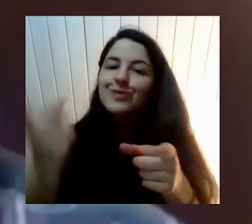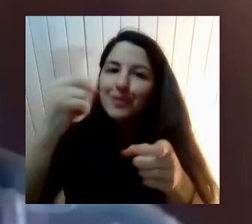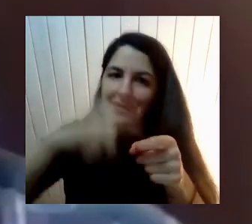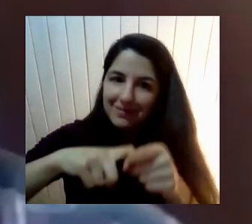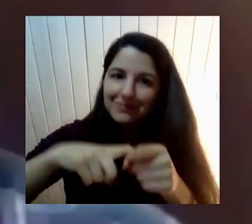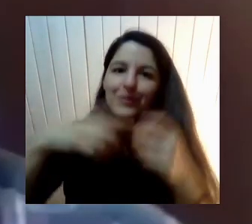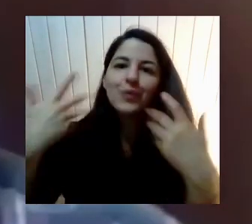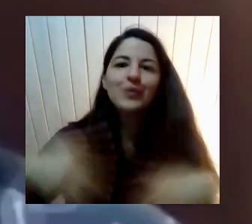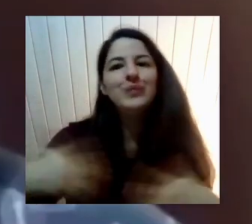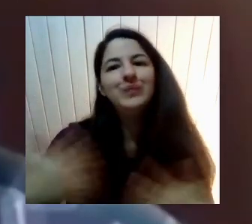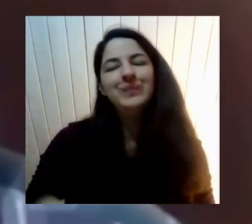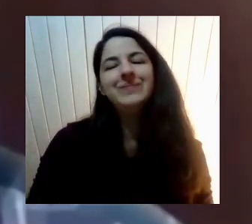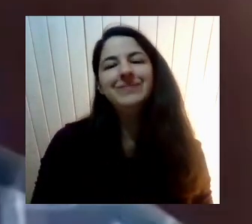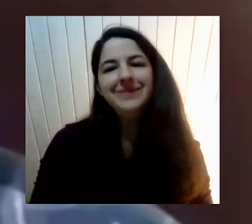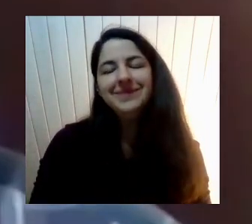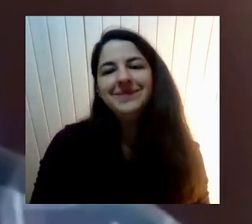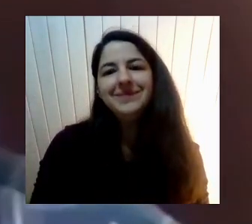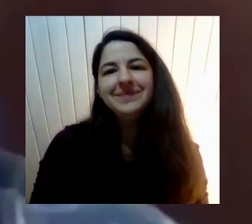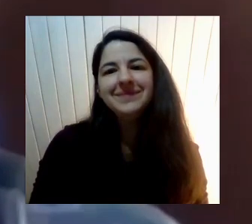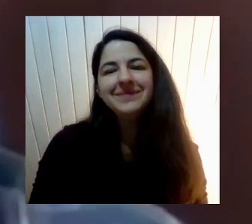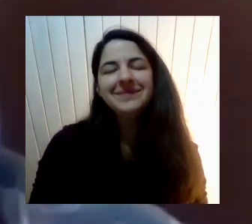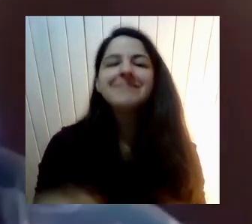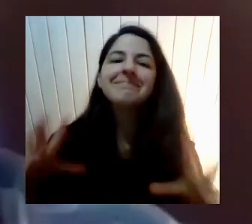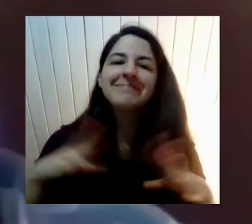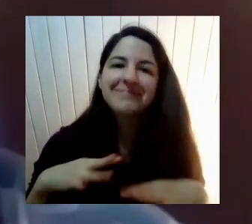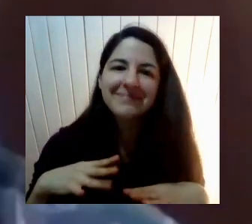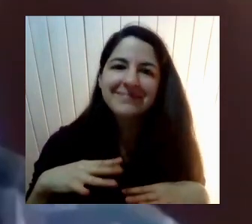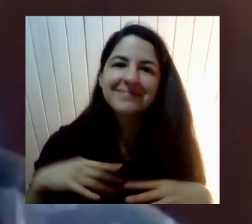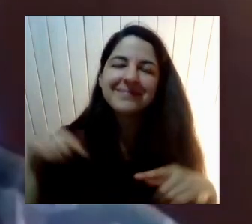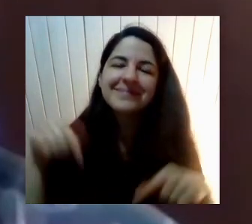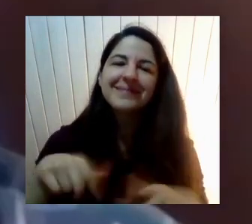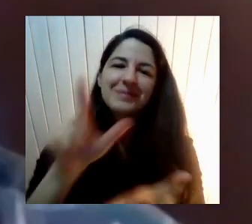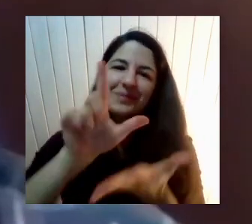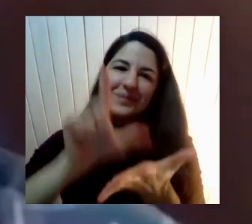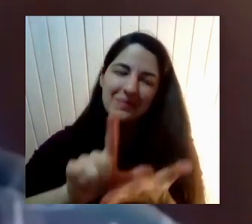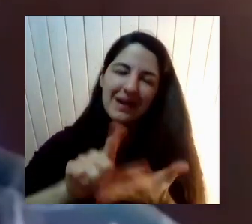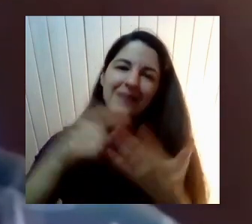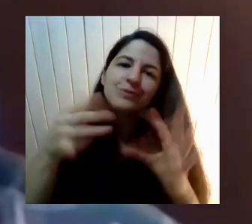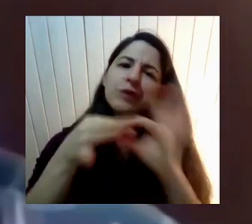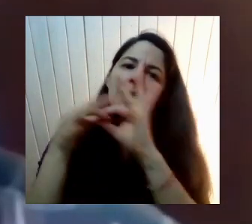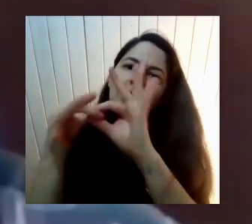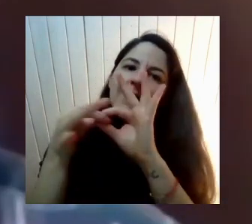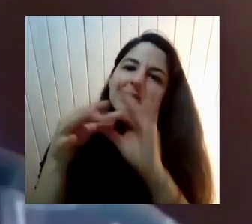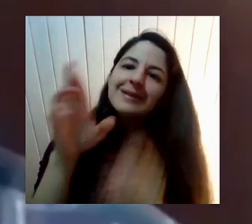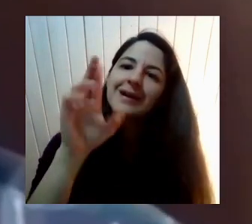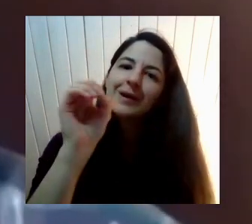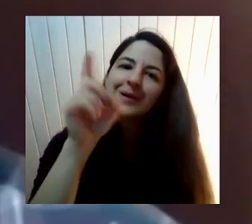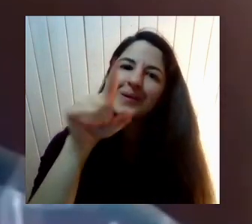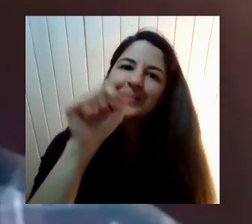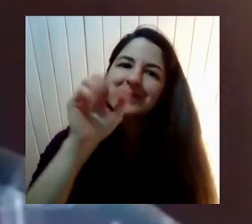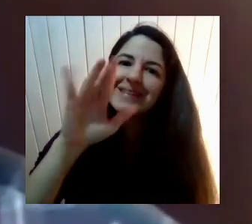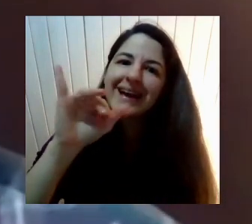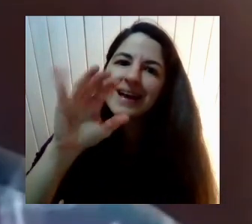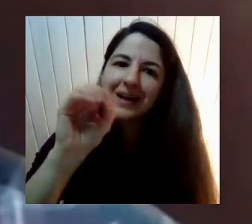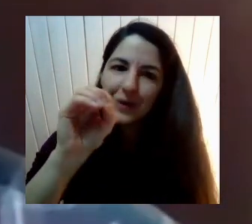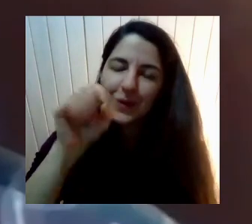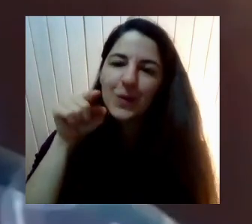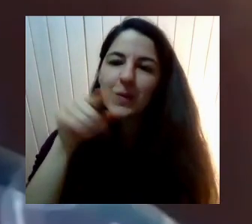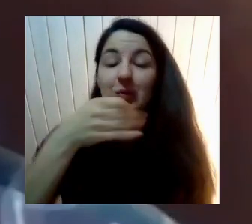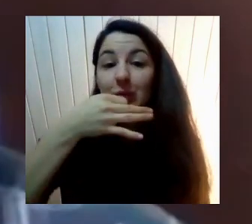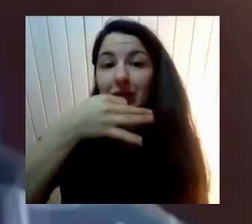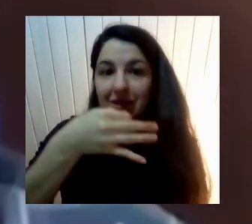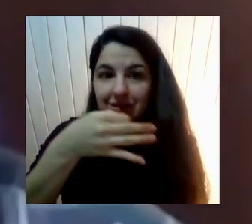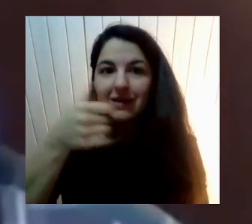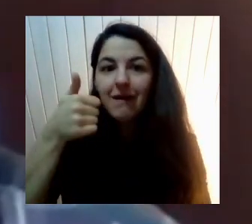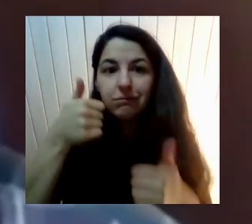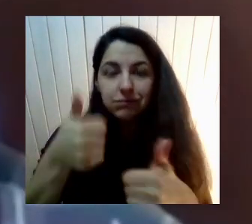Una agradable Un agradable espacio Así que muchas gracias Igual Rosario Tú bien lo señalabas Que efectivamente Esto es